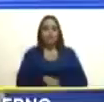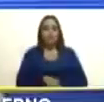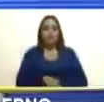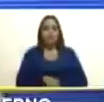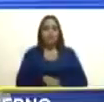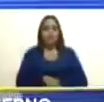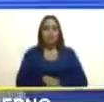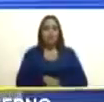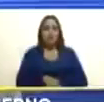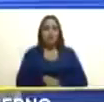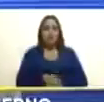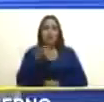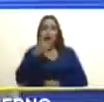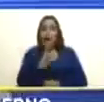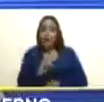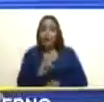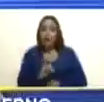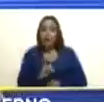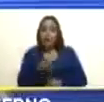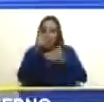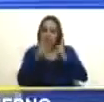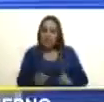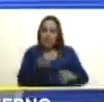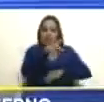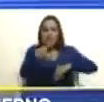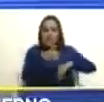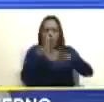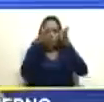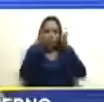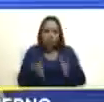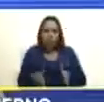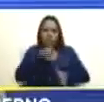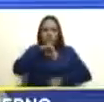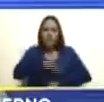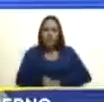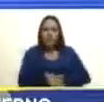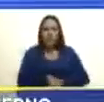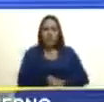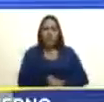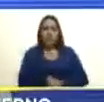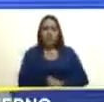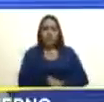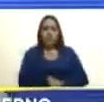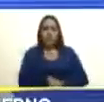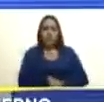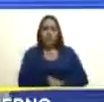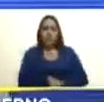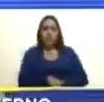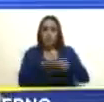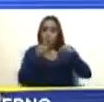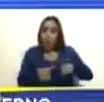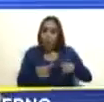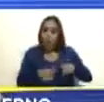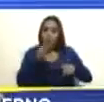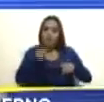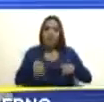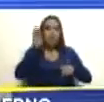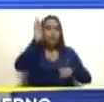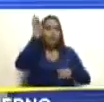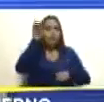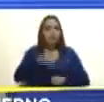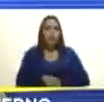estableció como una posición nacional histórica para ahora y para siempre